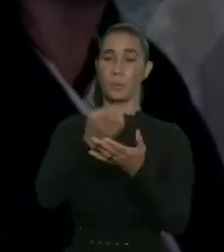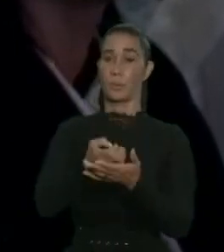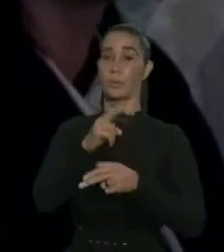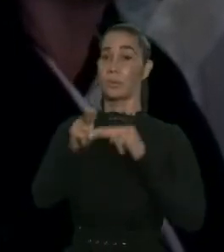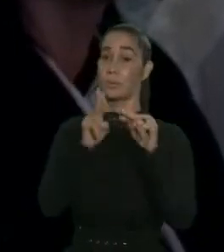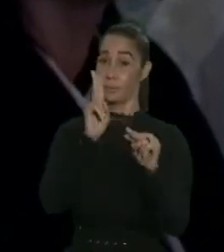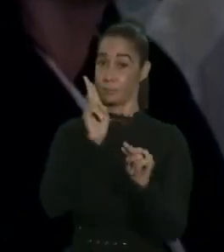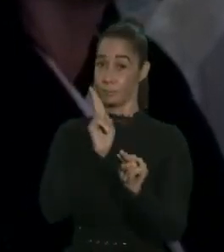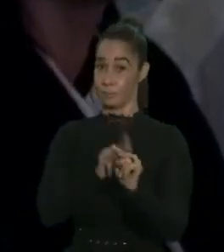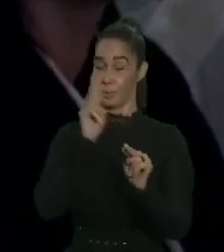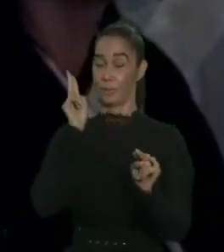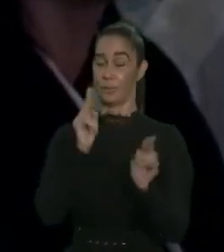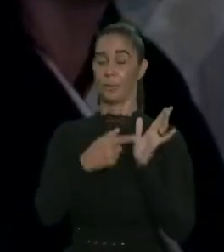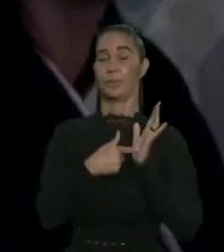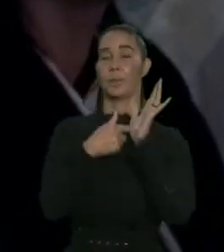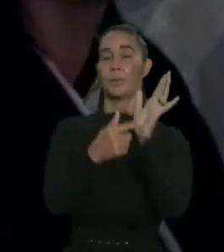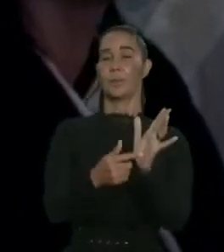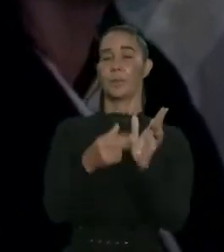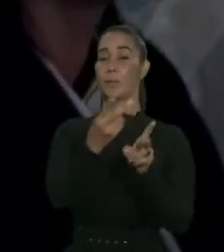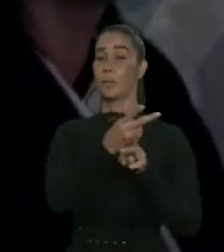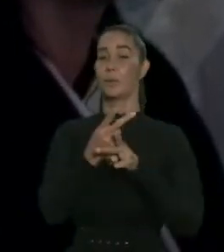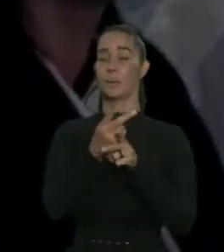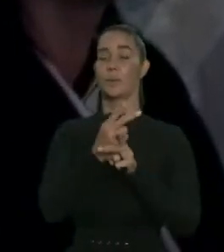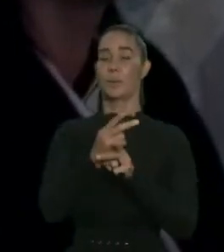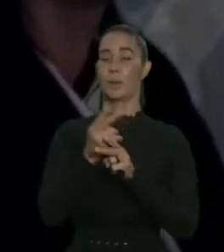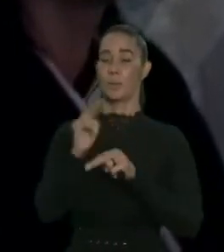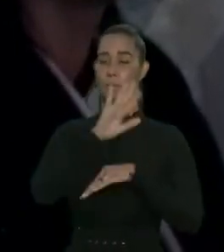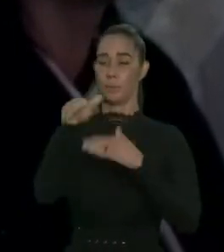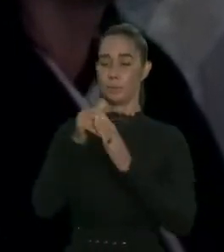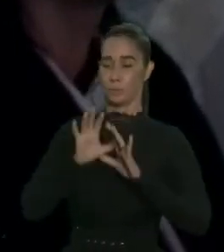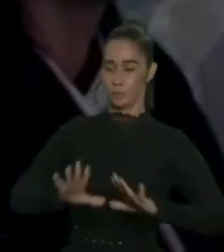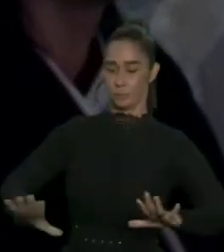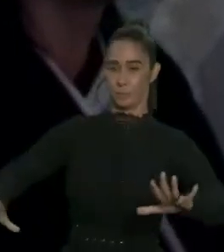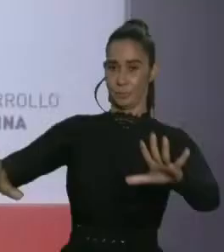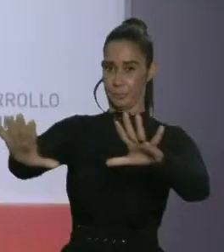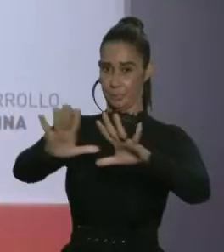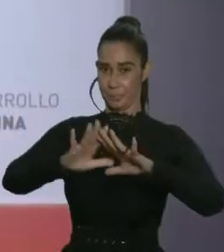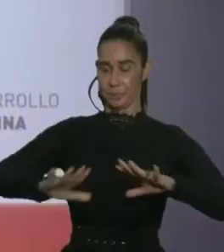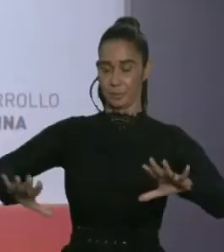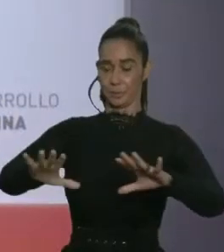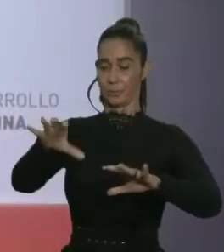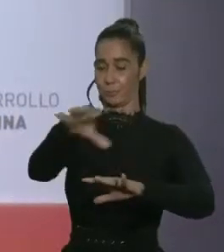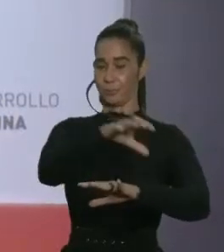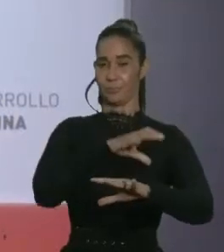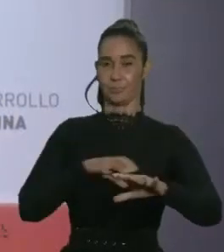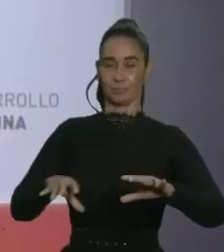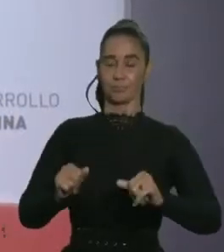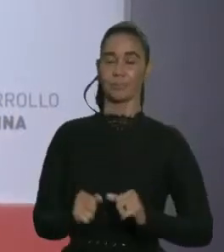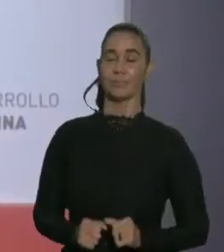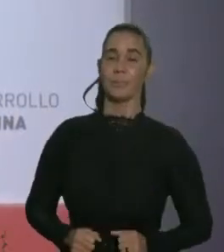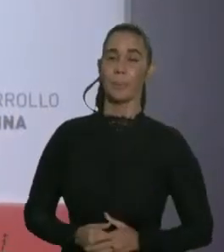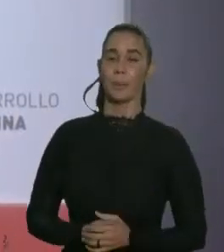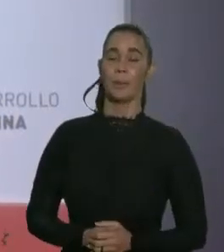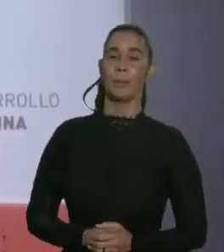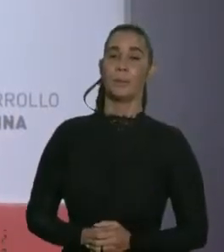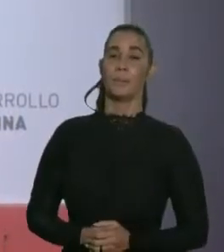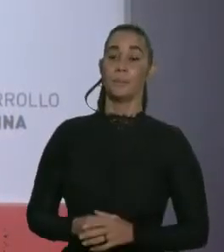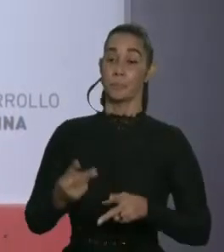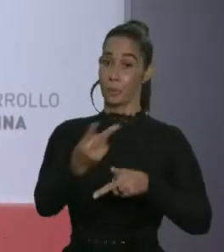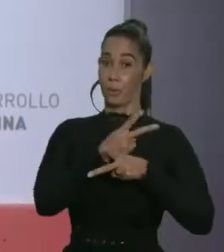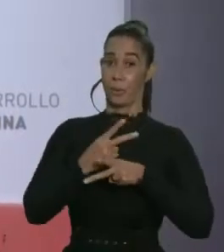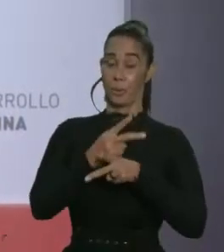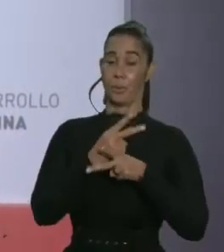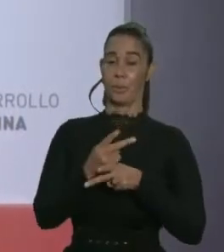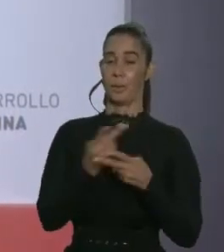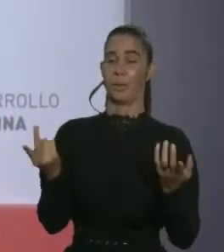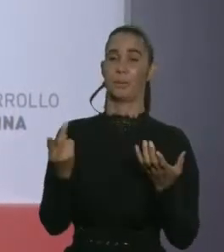naturales y preservación de la biodiversidad en todo el territorio nacional. La protección